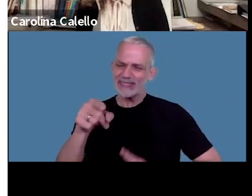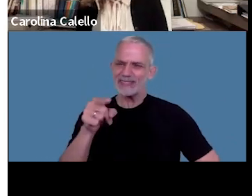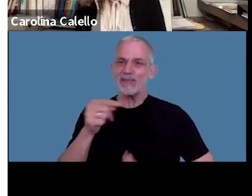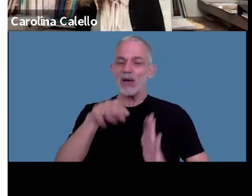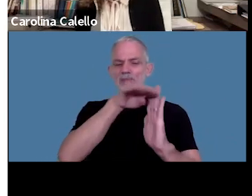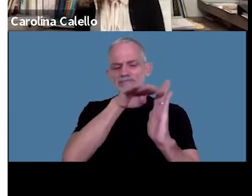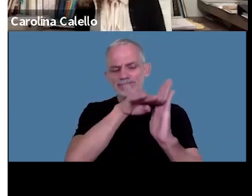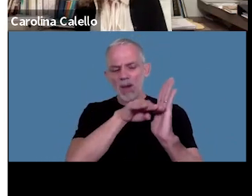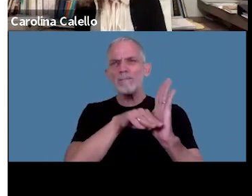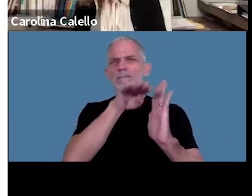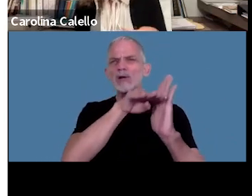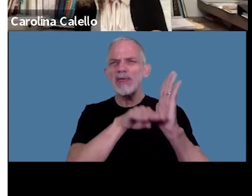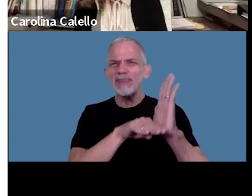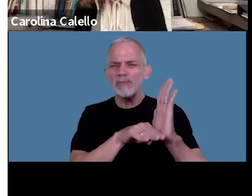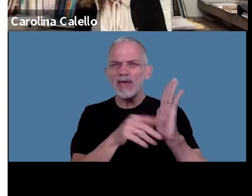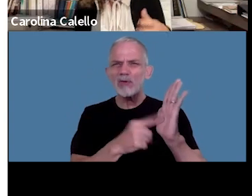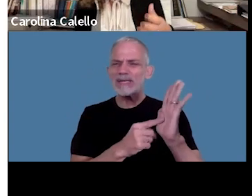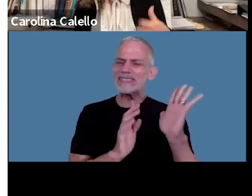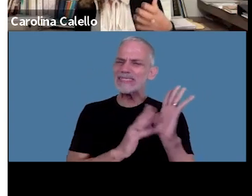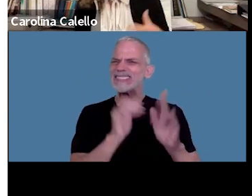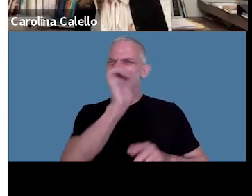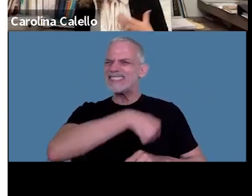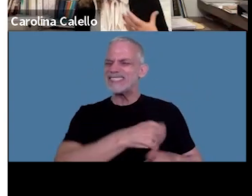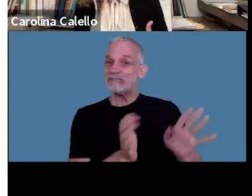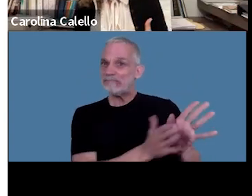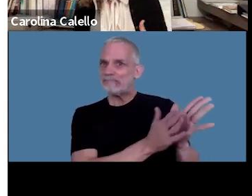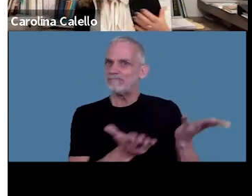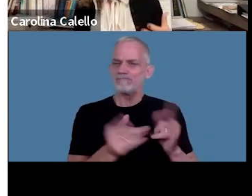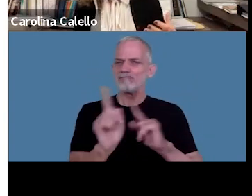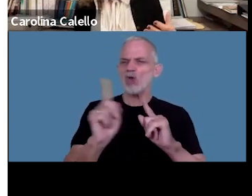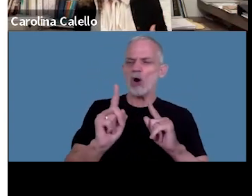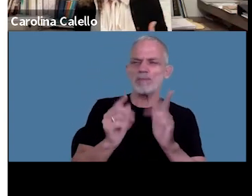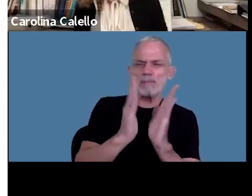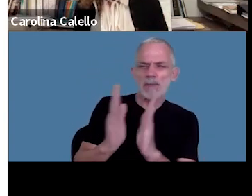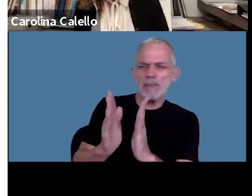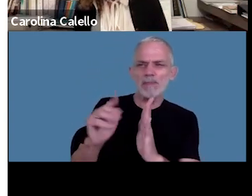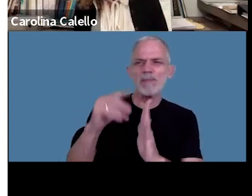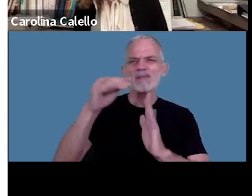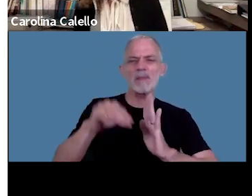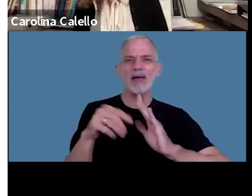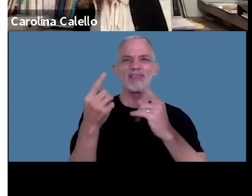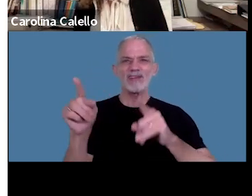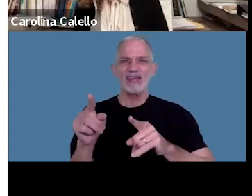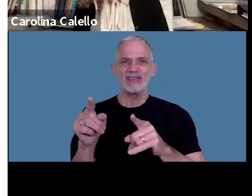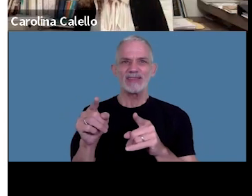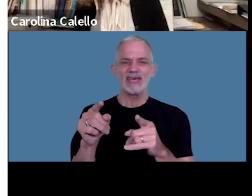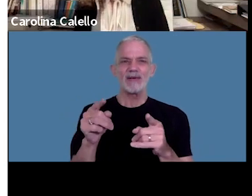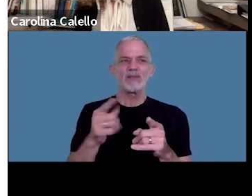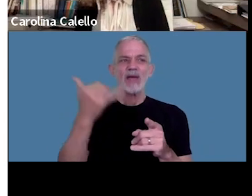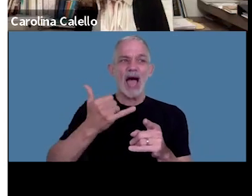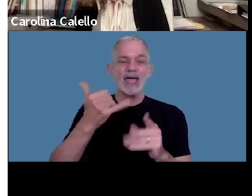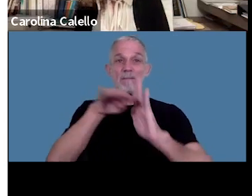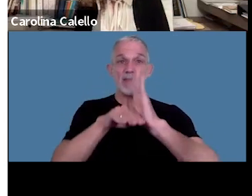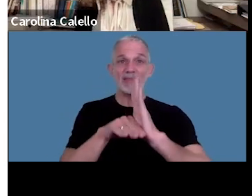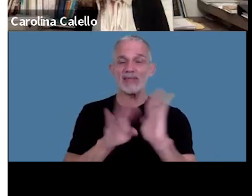procedimientos no se hacen y se recurre a las medidas